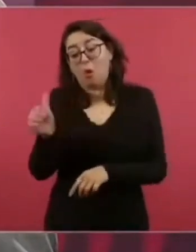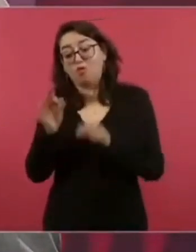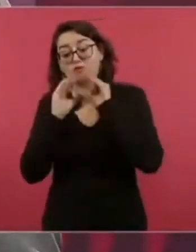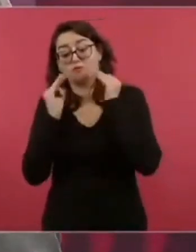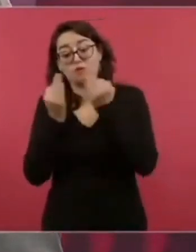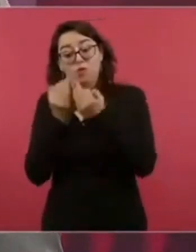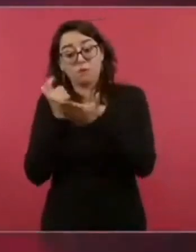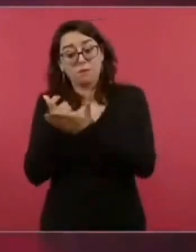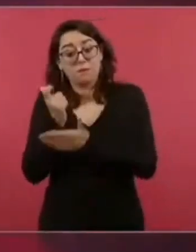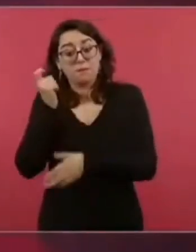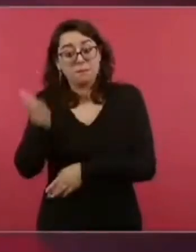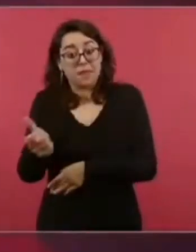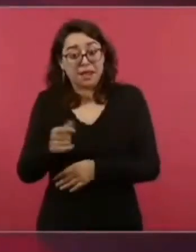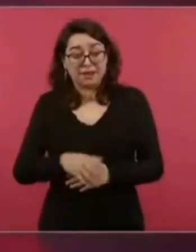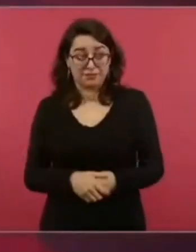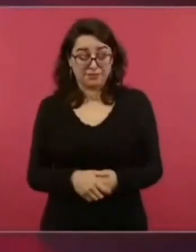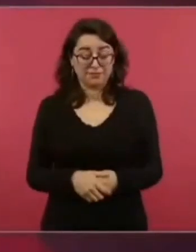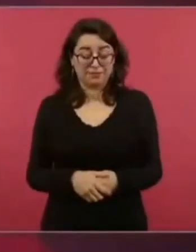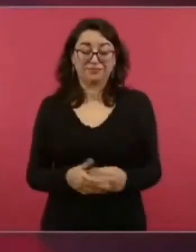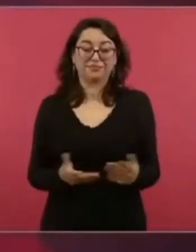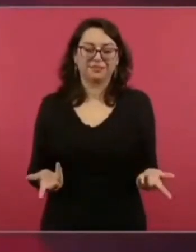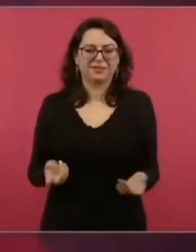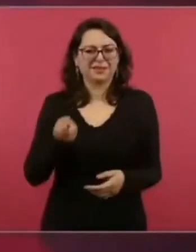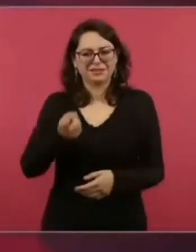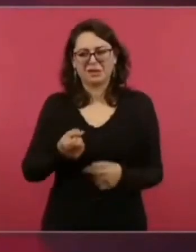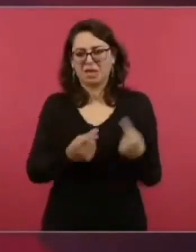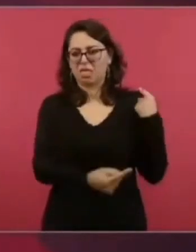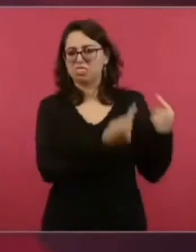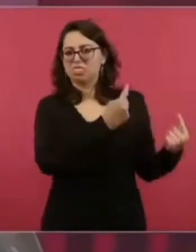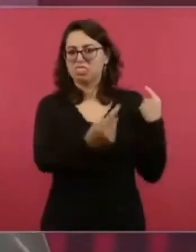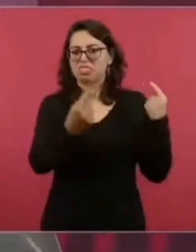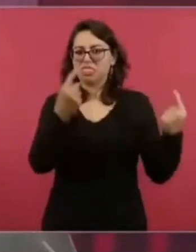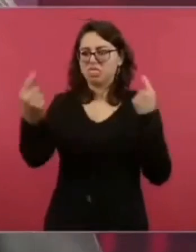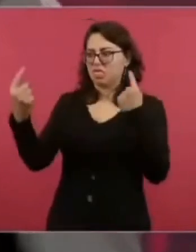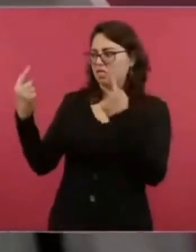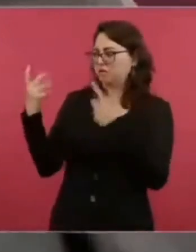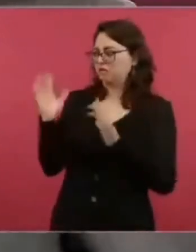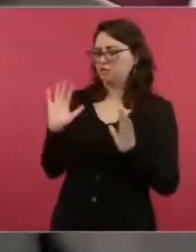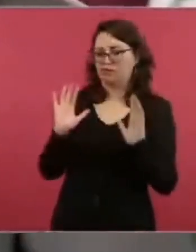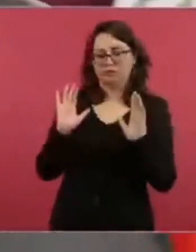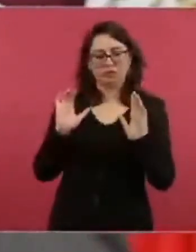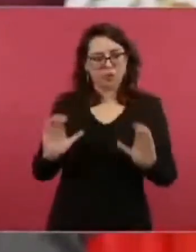Entonces tengo que andar hasta con cuidado, porque, oye, ¿en qué viaja?